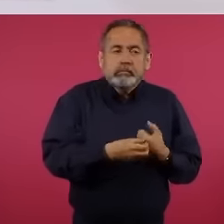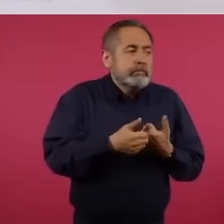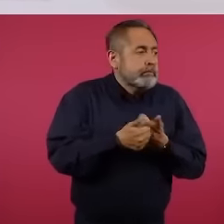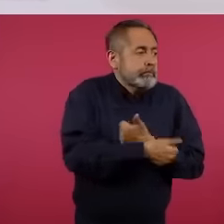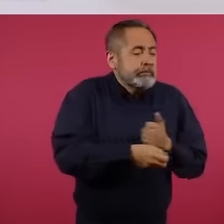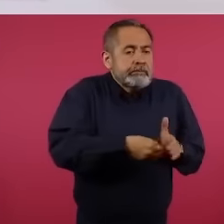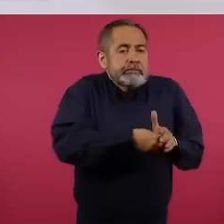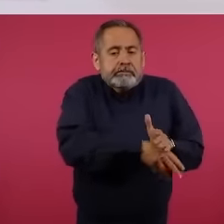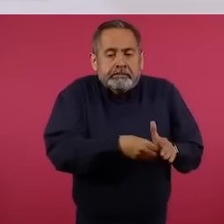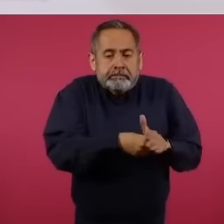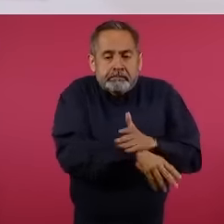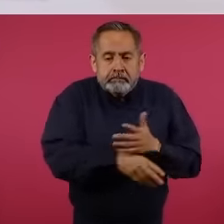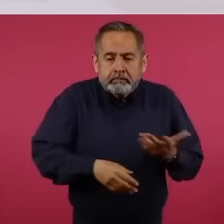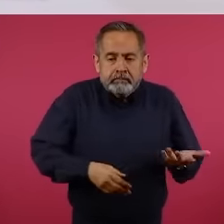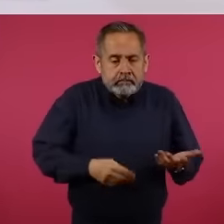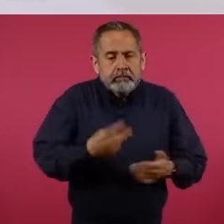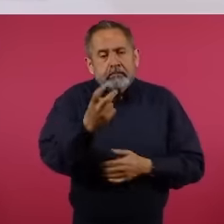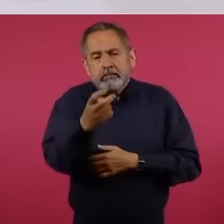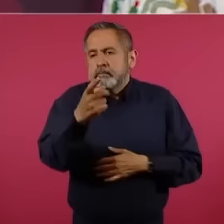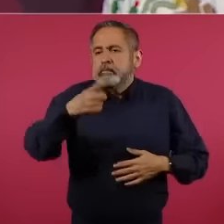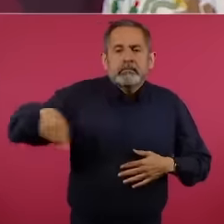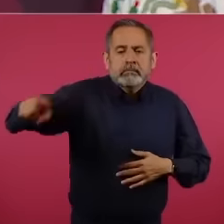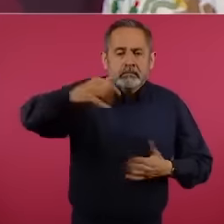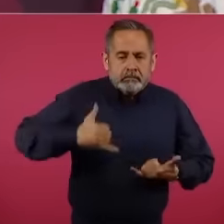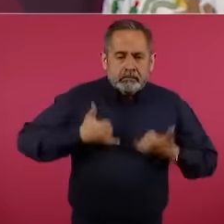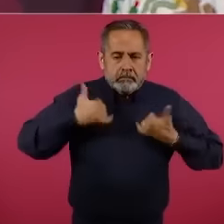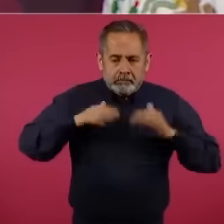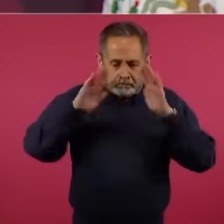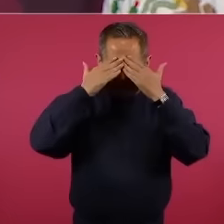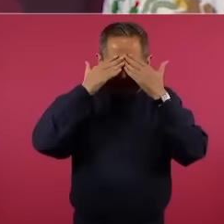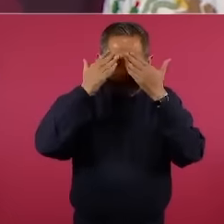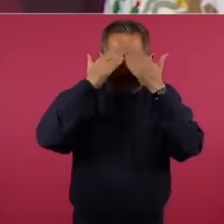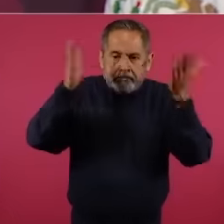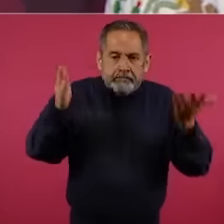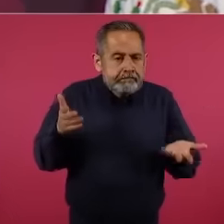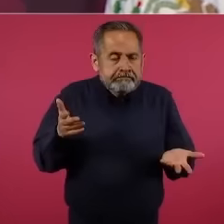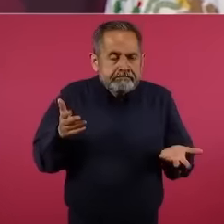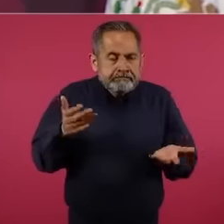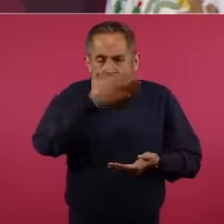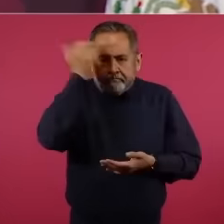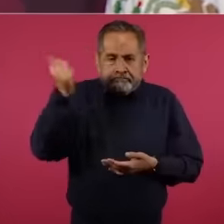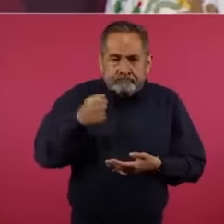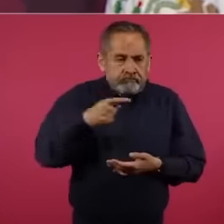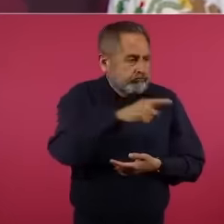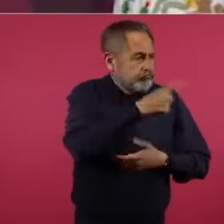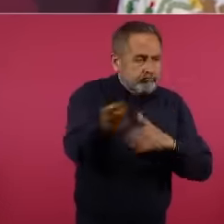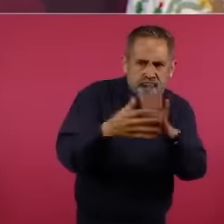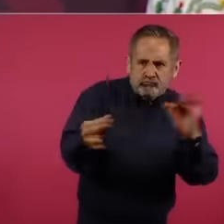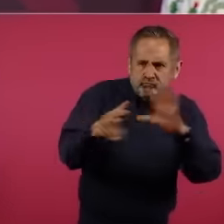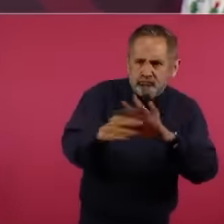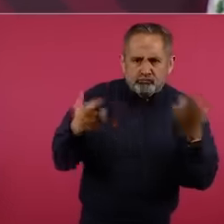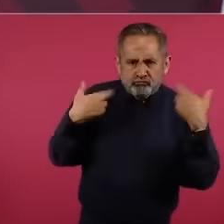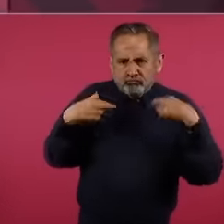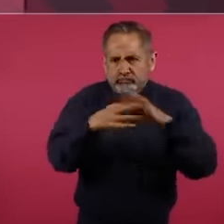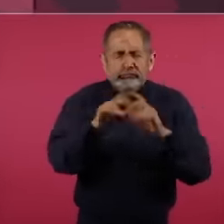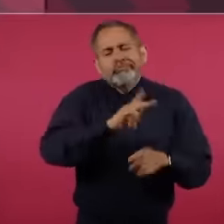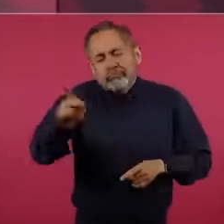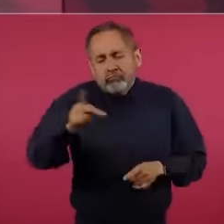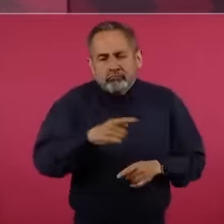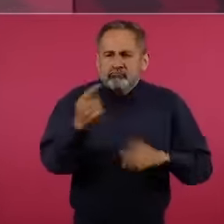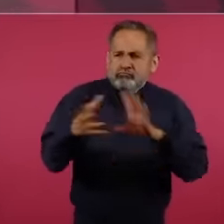se creen lo que les dicen algunos maestros, no todos,